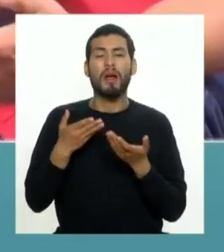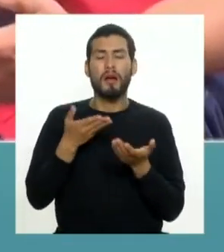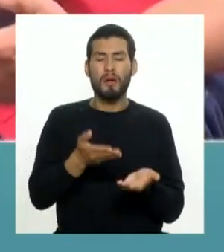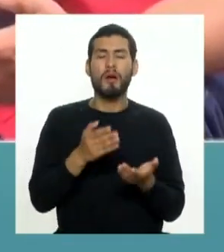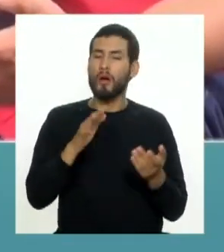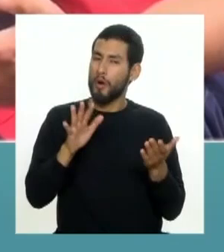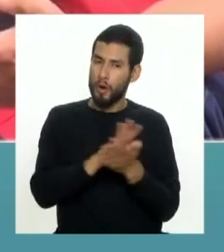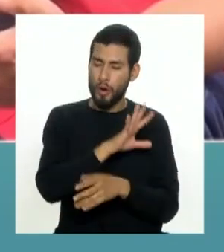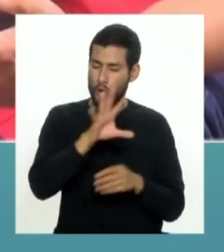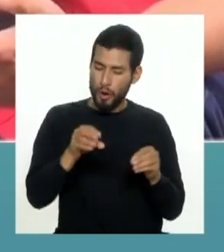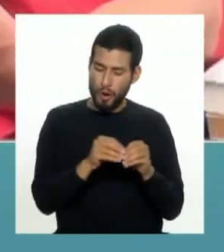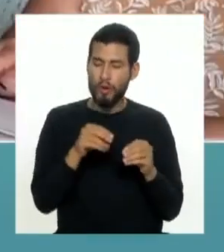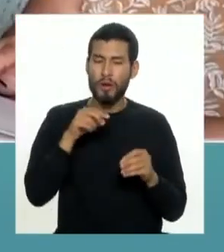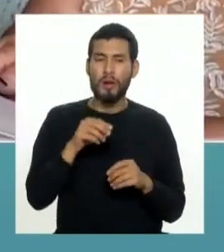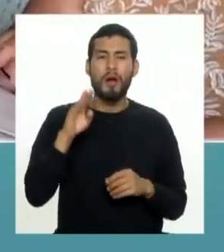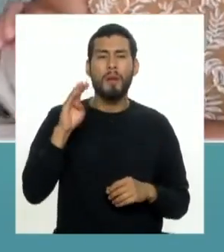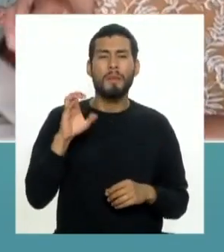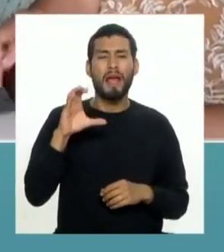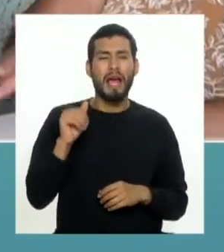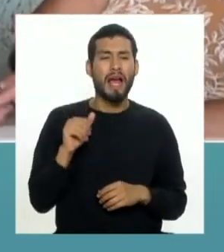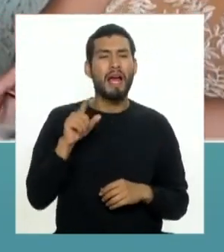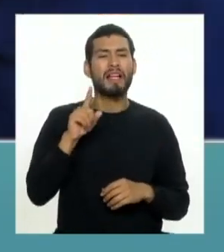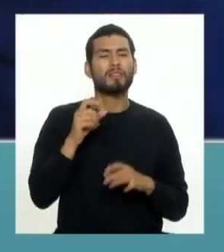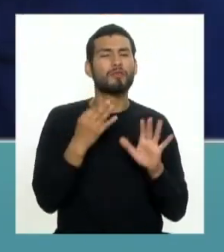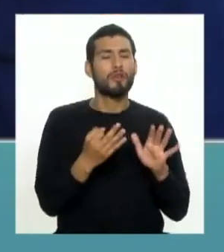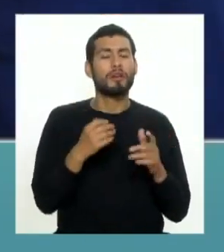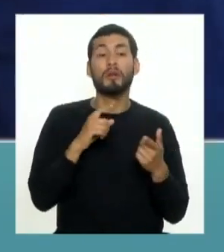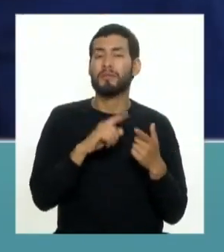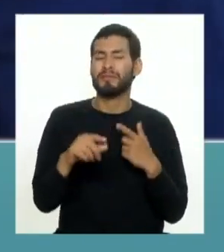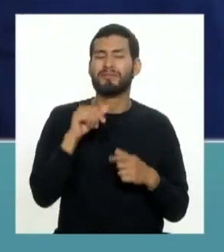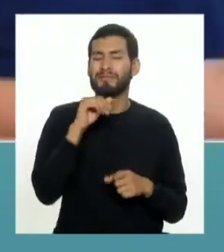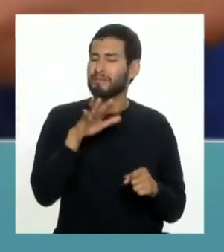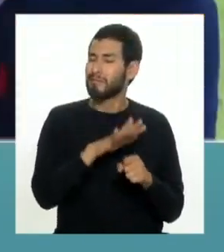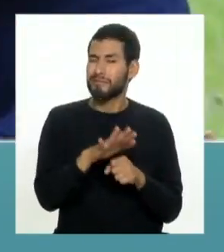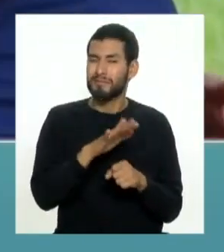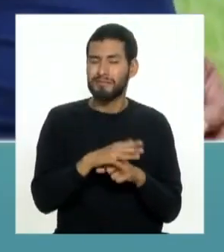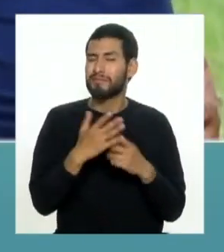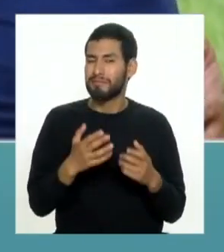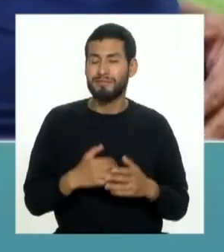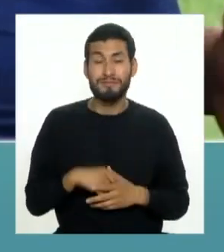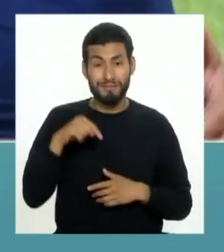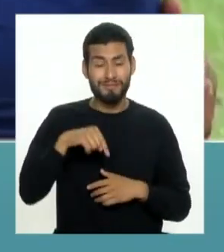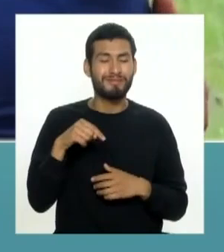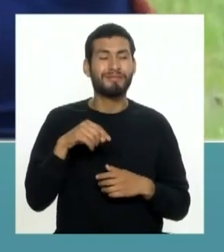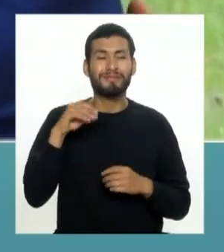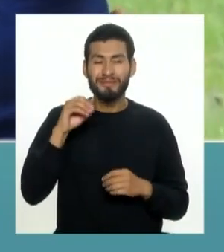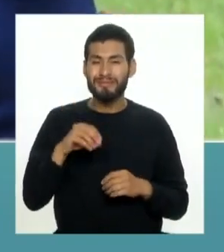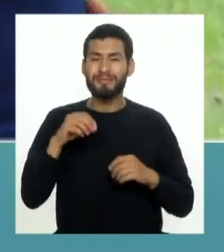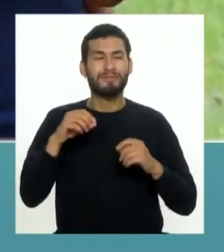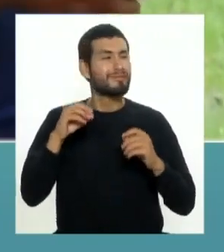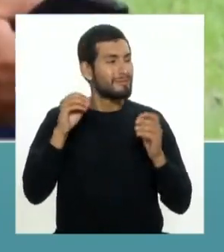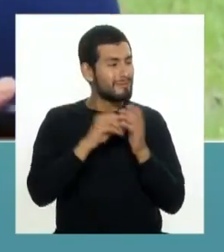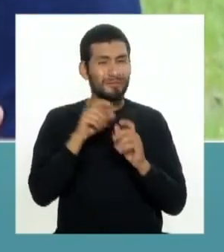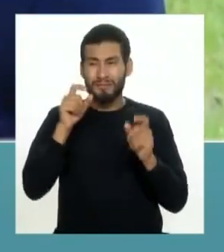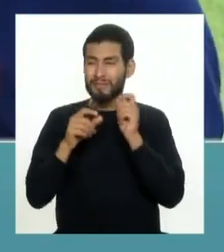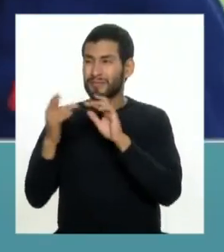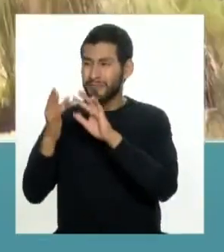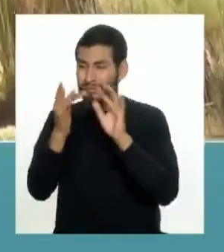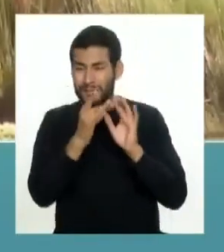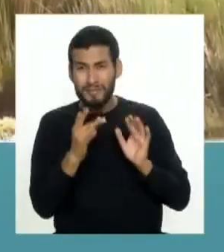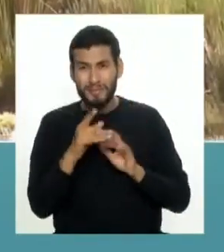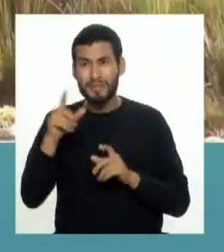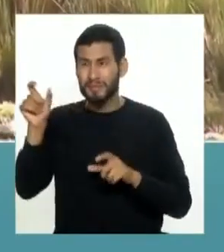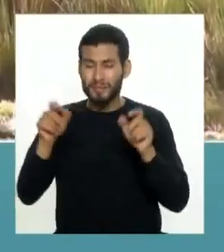integrales a través de beca 18 pero es insuficiente aún entonces estamos tocando muchas puertas a través de convenios